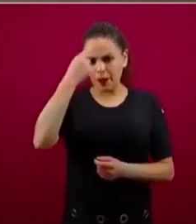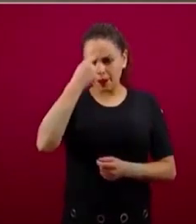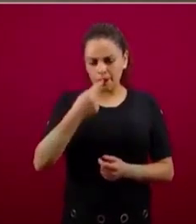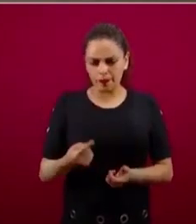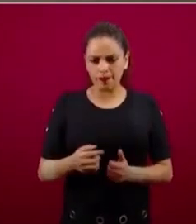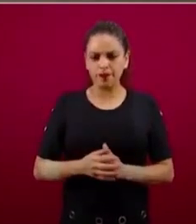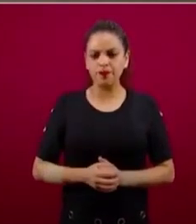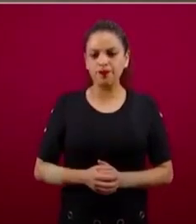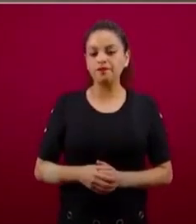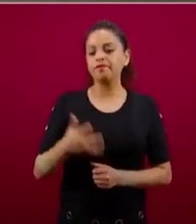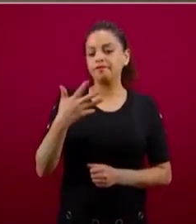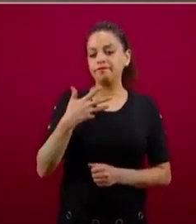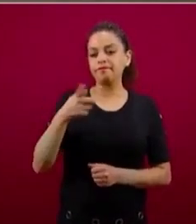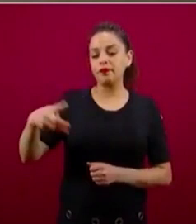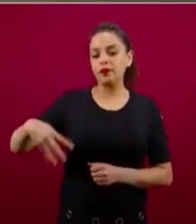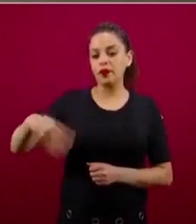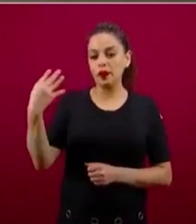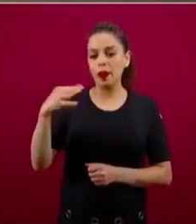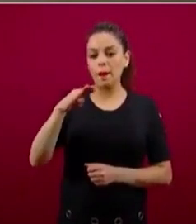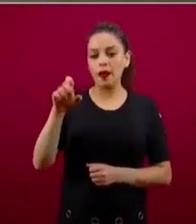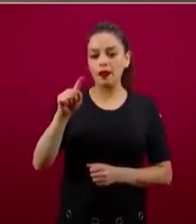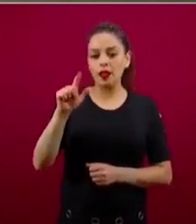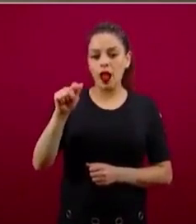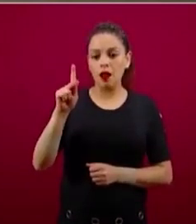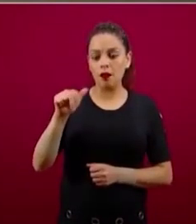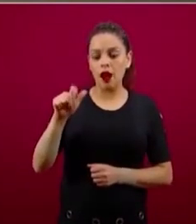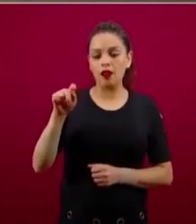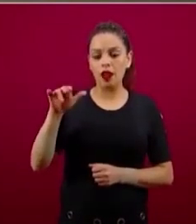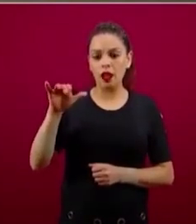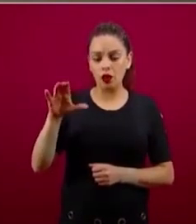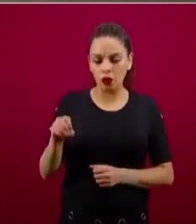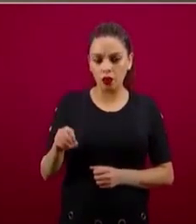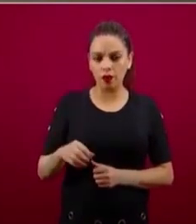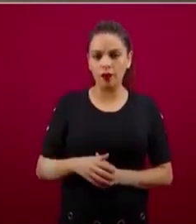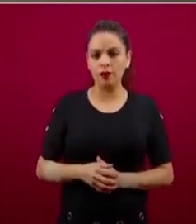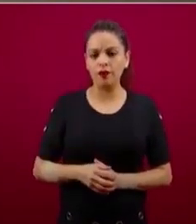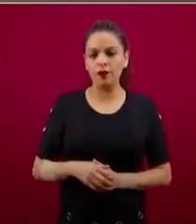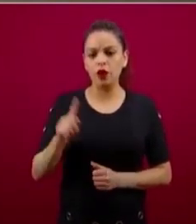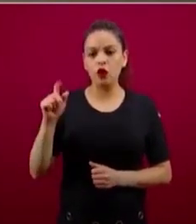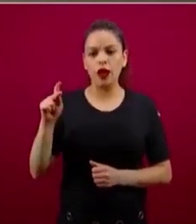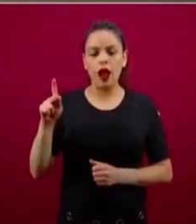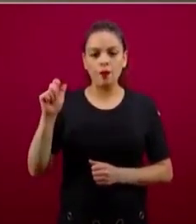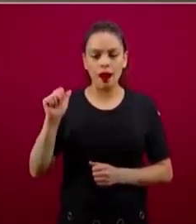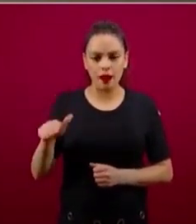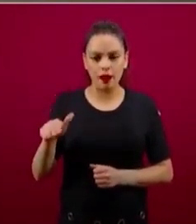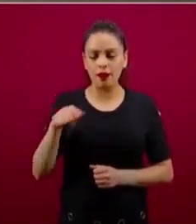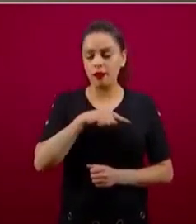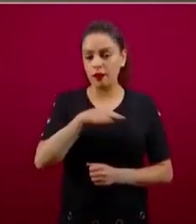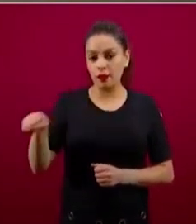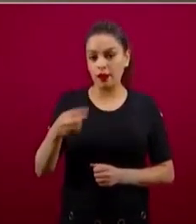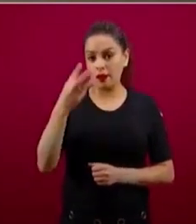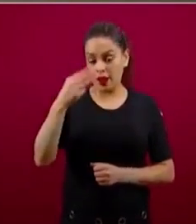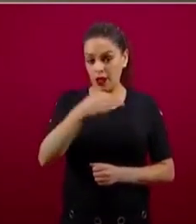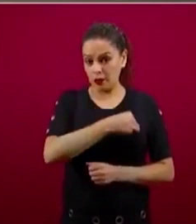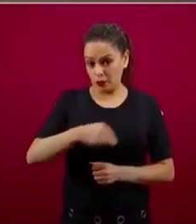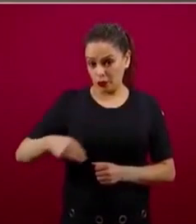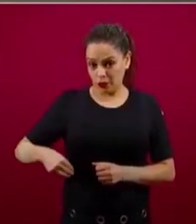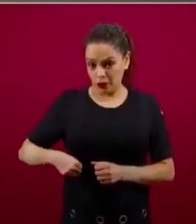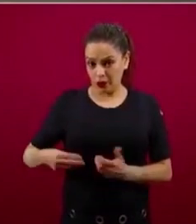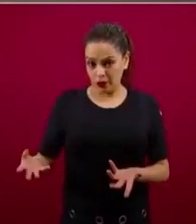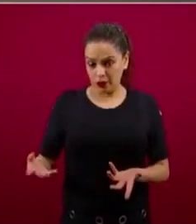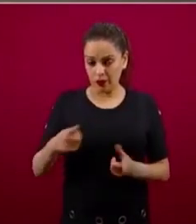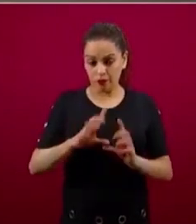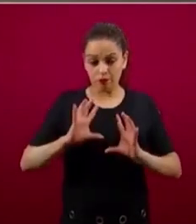Nextlalpan, Jaltenco y Tonanitla como un solo paquete en tres municipios, son municipios que su población